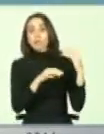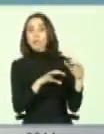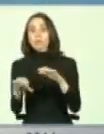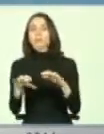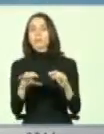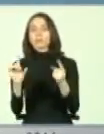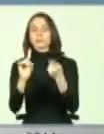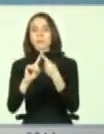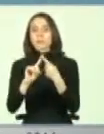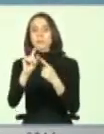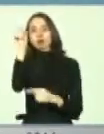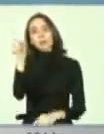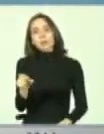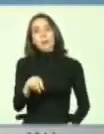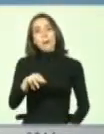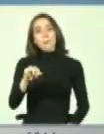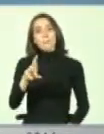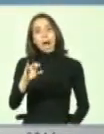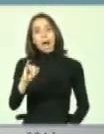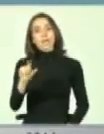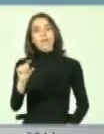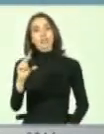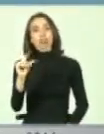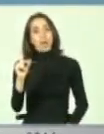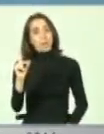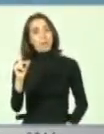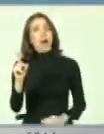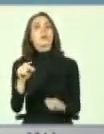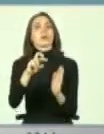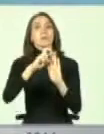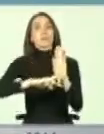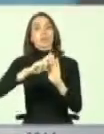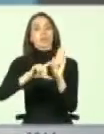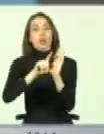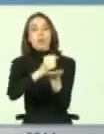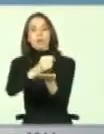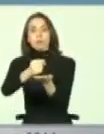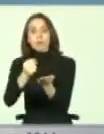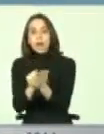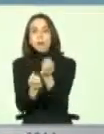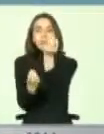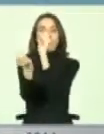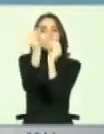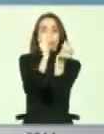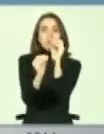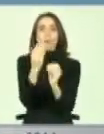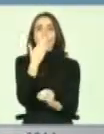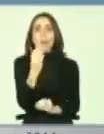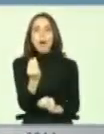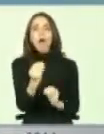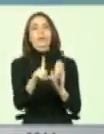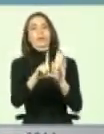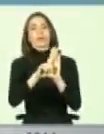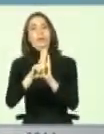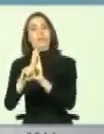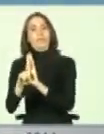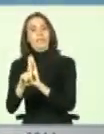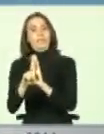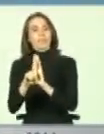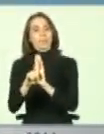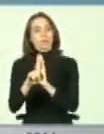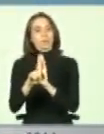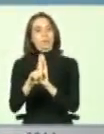Soledad en la tramitación de nuestros proyectos de leyes, los mejoramientos, las leyes que iban,